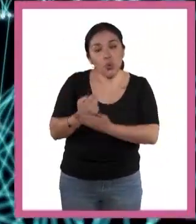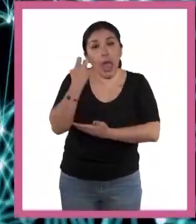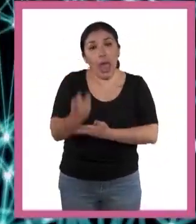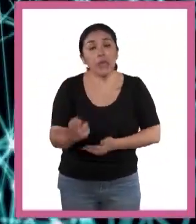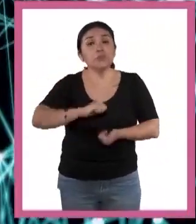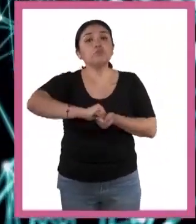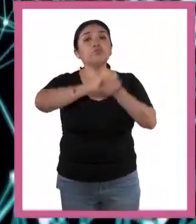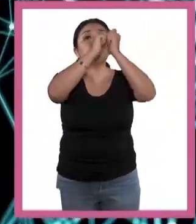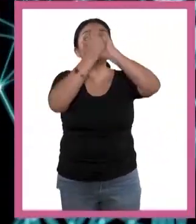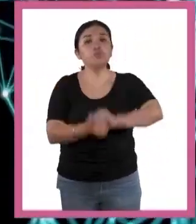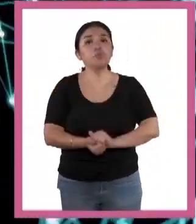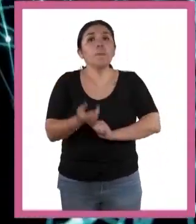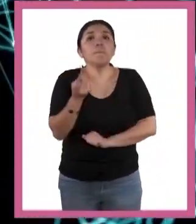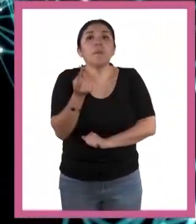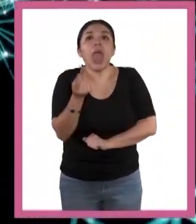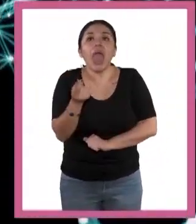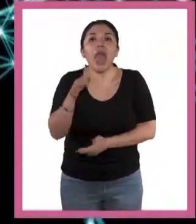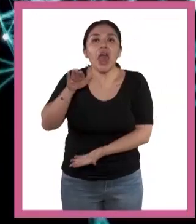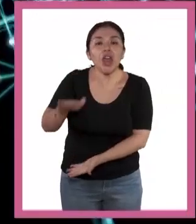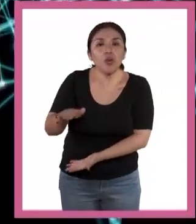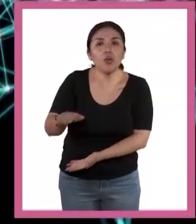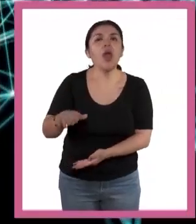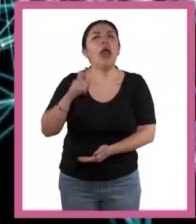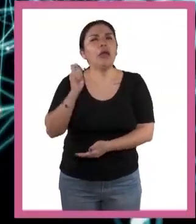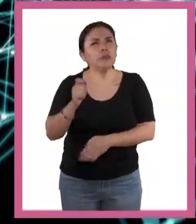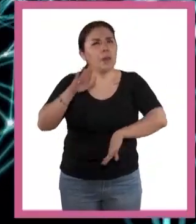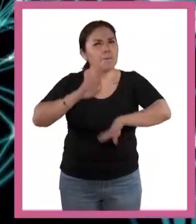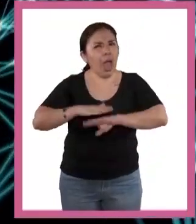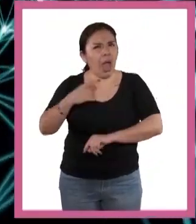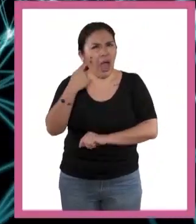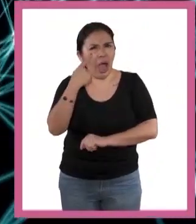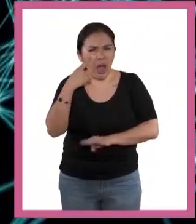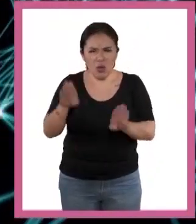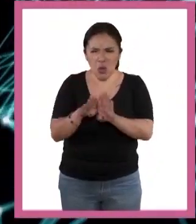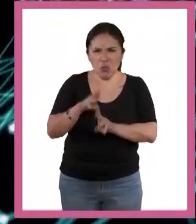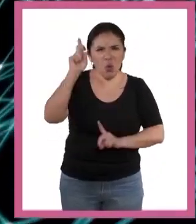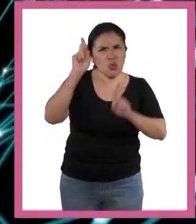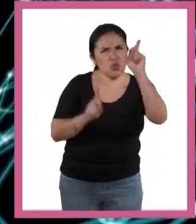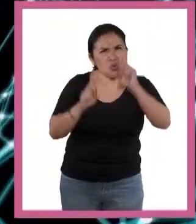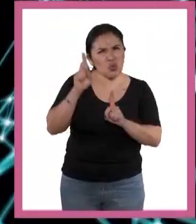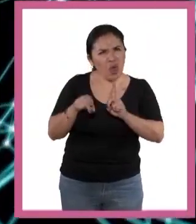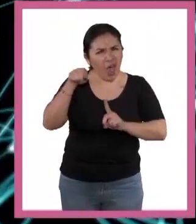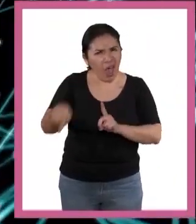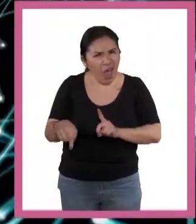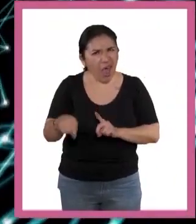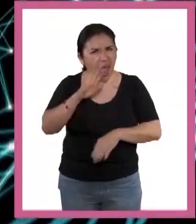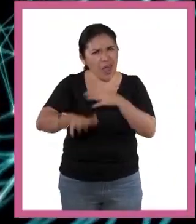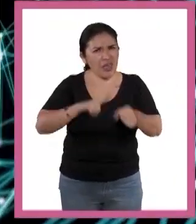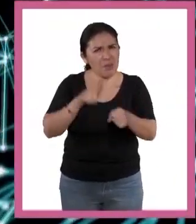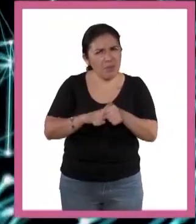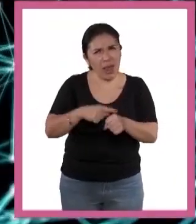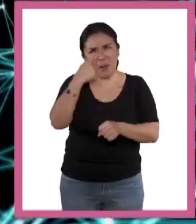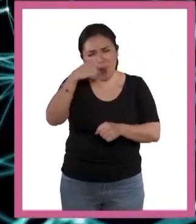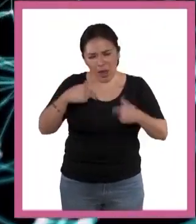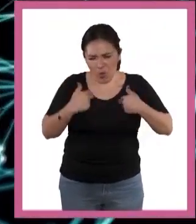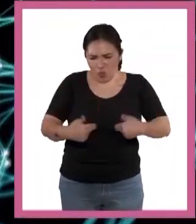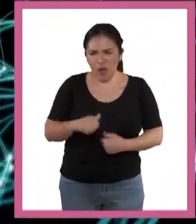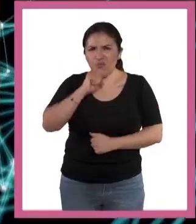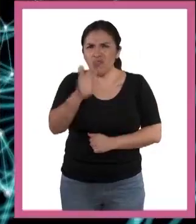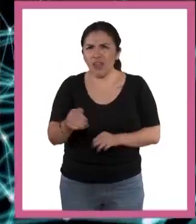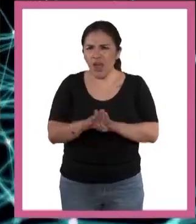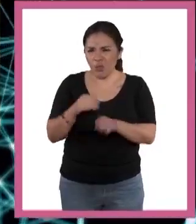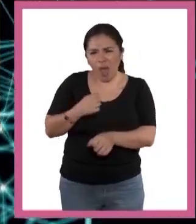convirtieron en perros. Aunque cada vez es más cuestionado el uso y explotación de los animales no humanos,